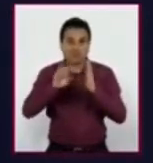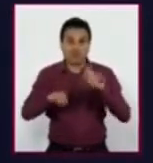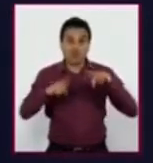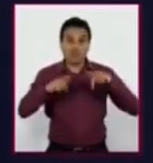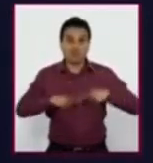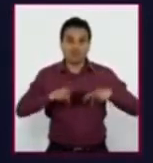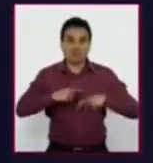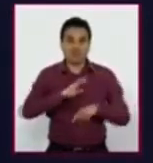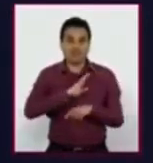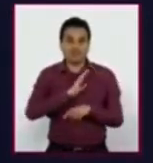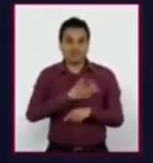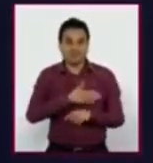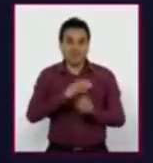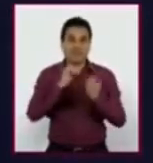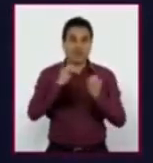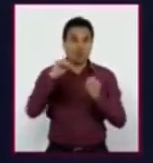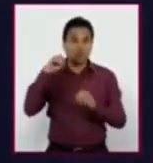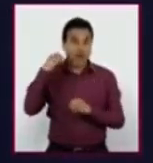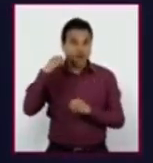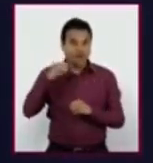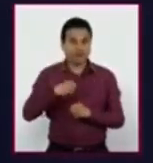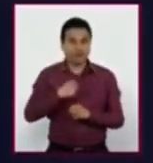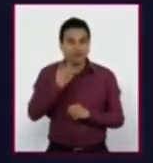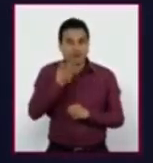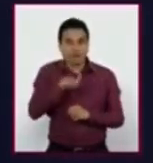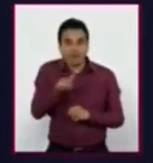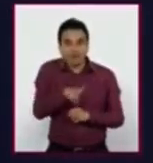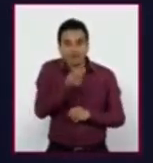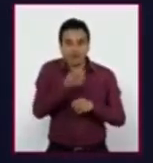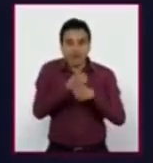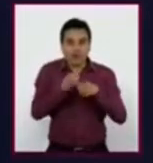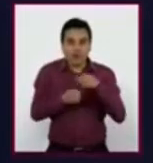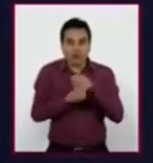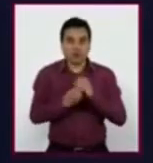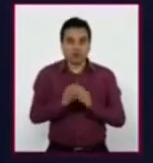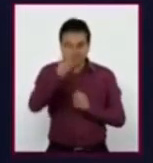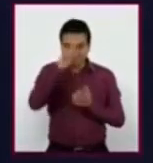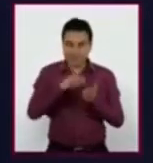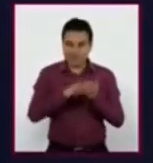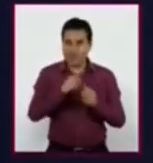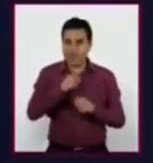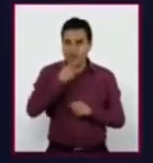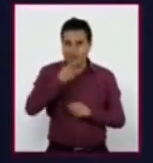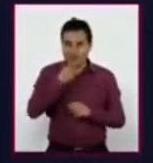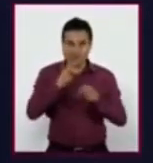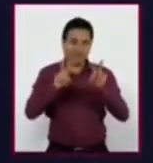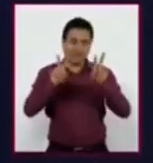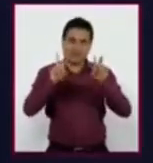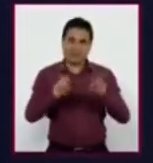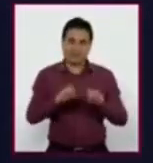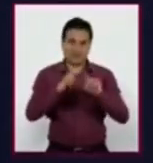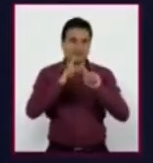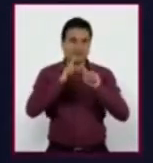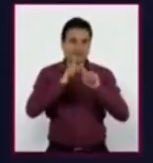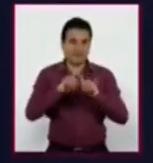O a alguien de la costa chica de Oaxaca. Y seguramente hablaría de otros temas con alguien de la comunidad huitzarica.